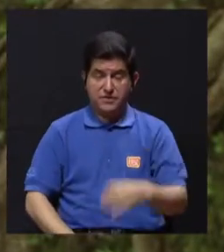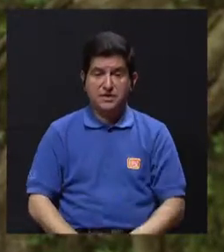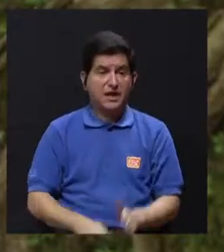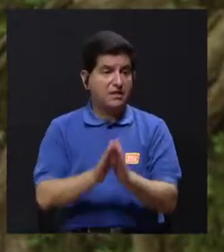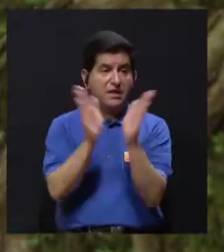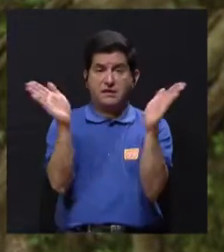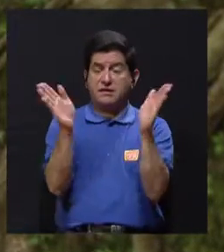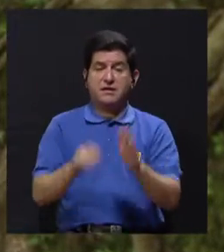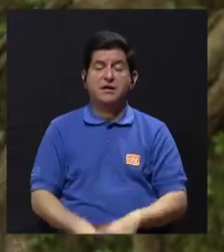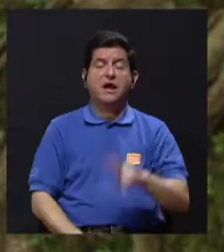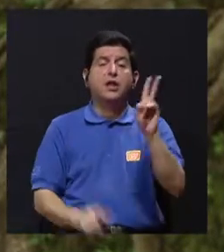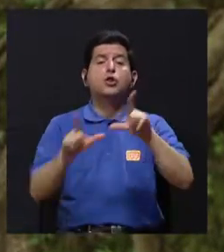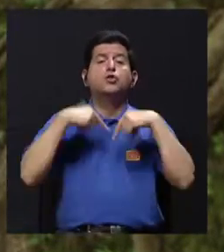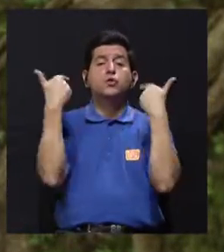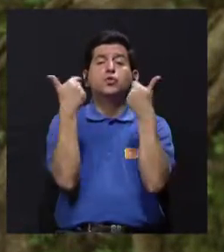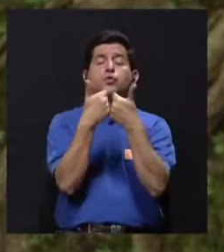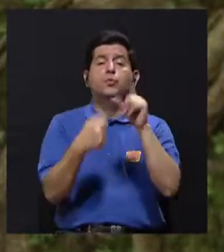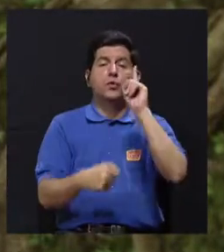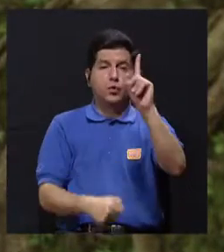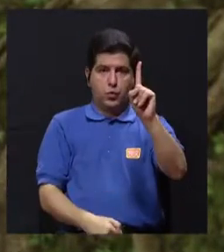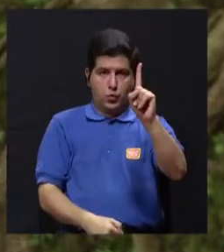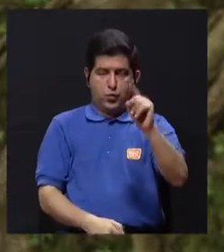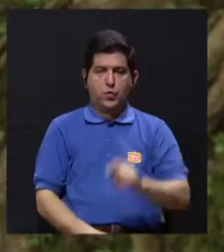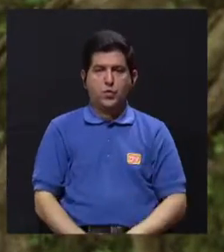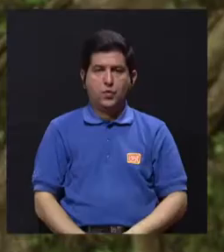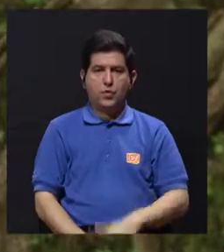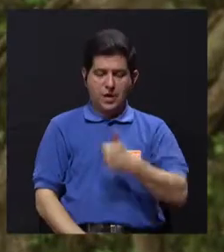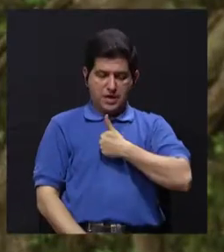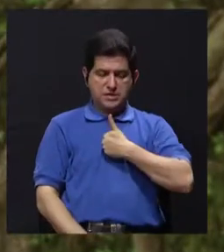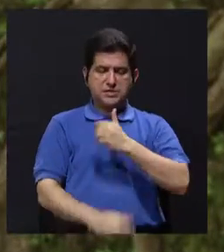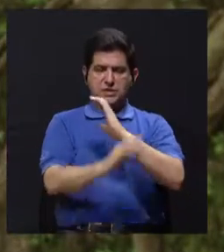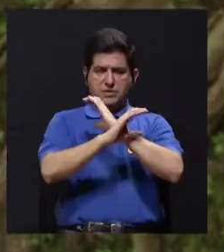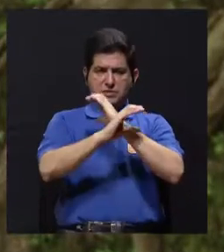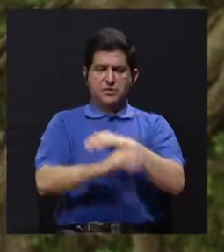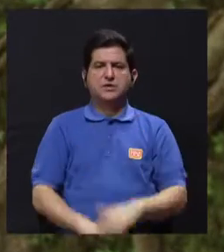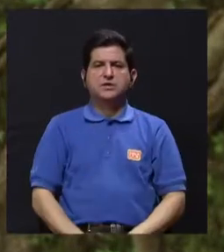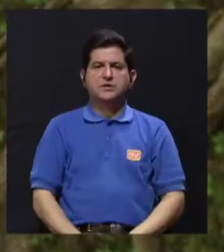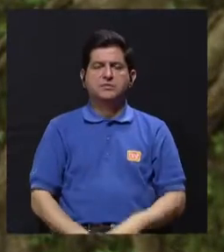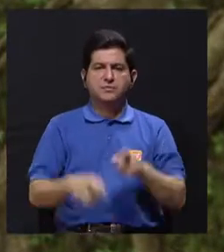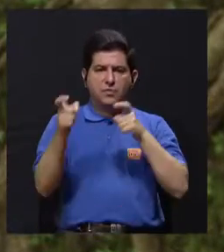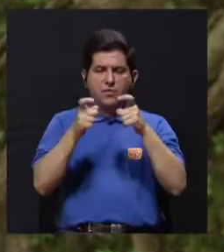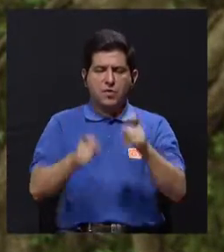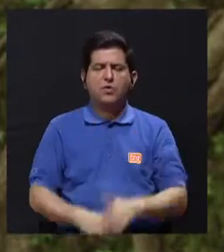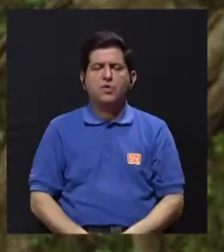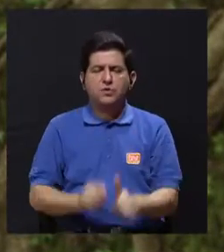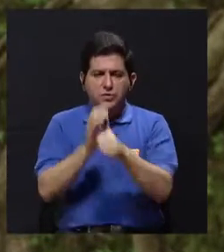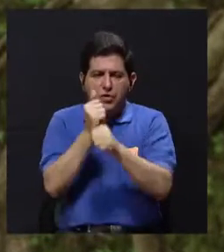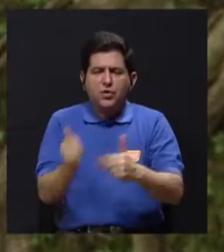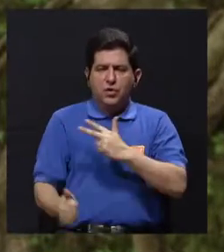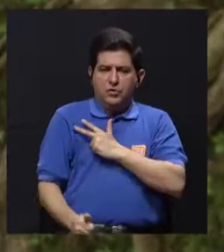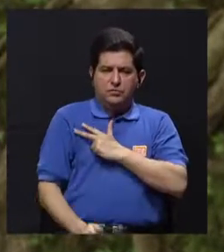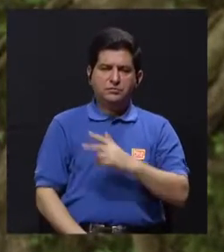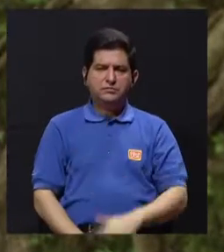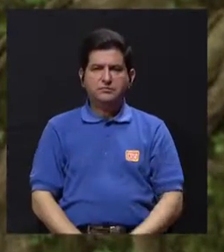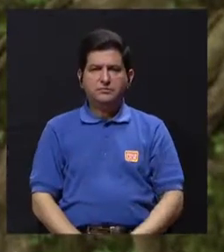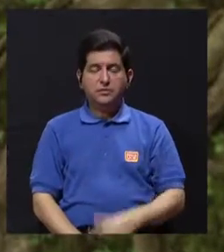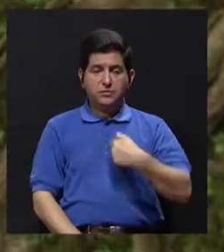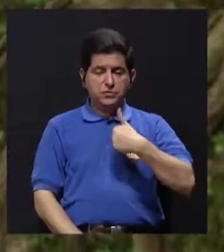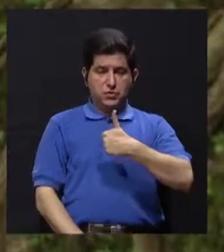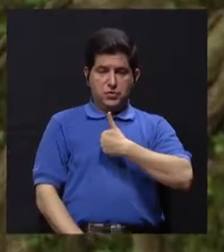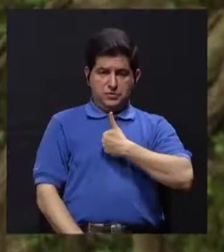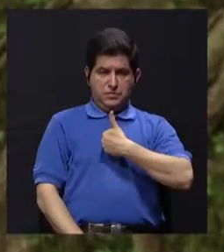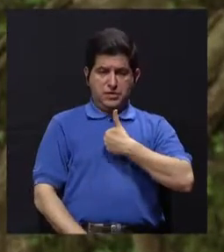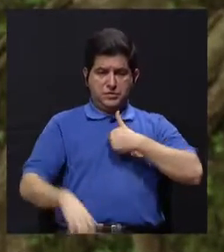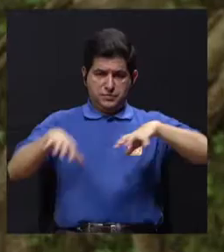vida diaria a grandes rasgos las podemos dividir en dos grupos. Uno que tiene que ver con el autocuido, que es controlar los esfínteres, moverme por mí